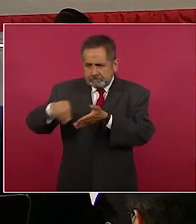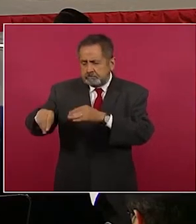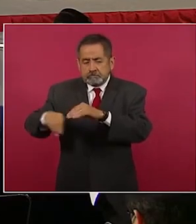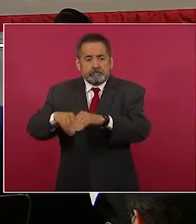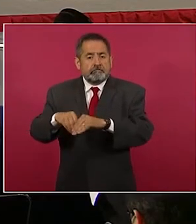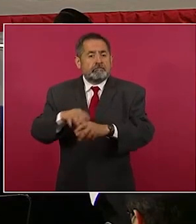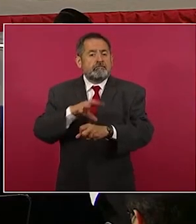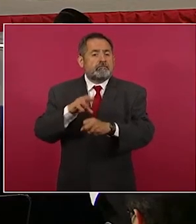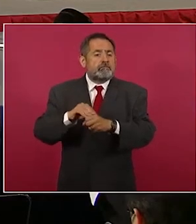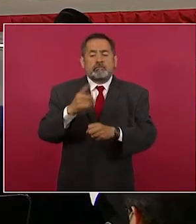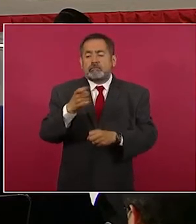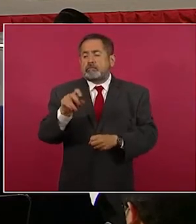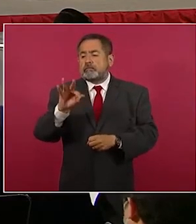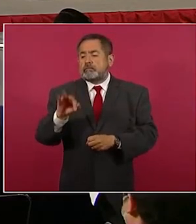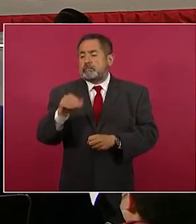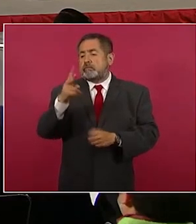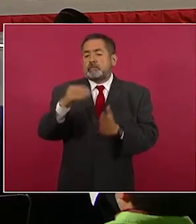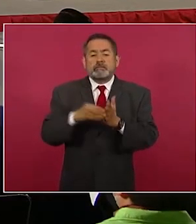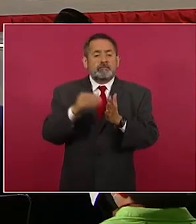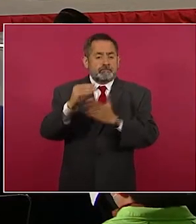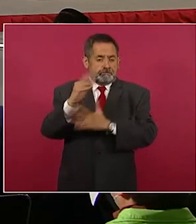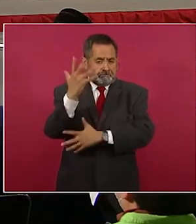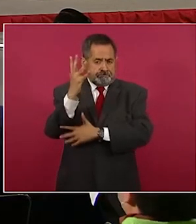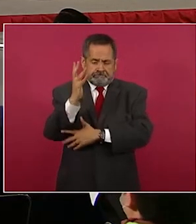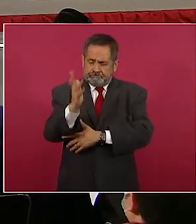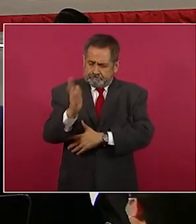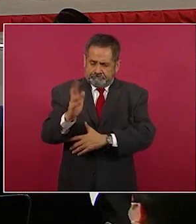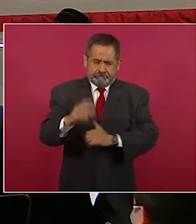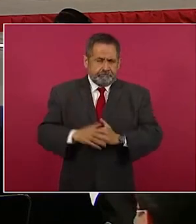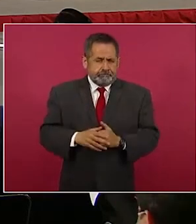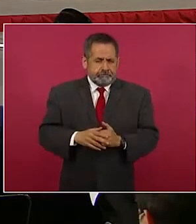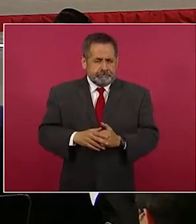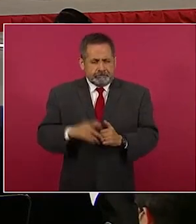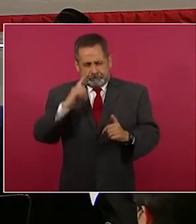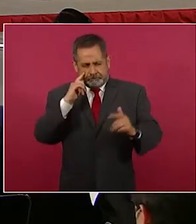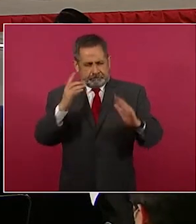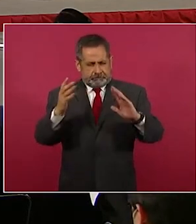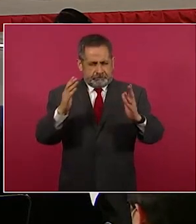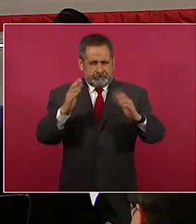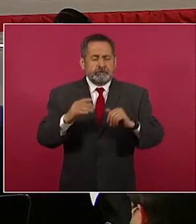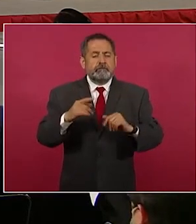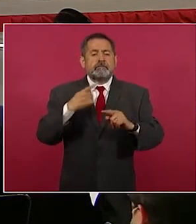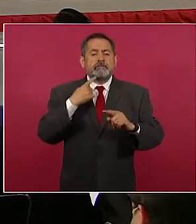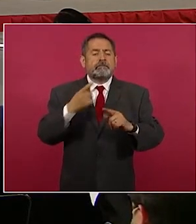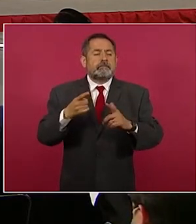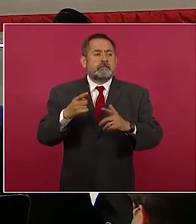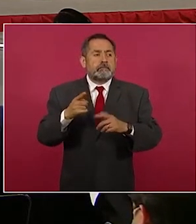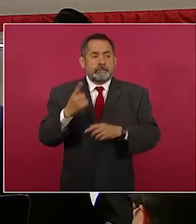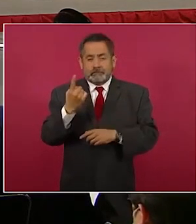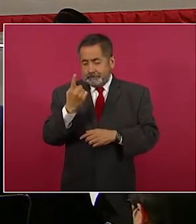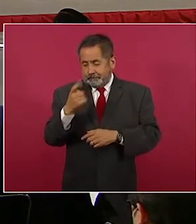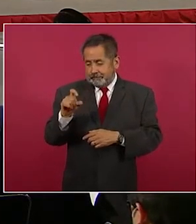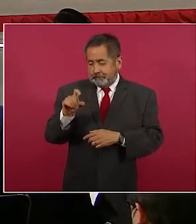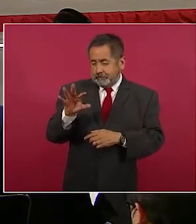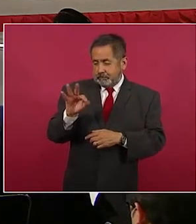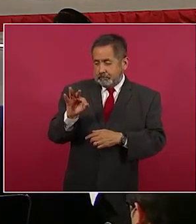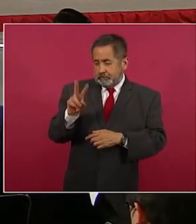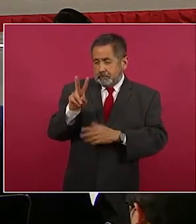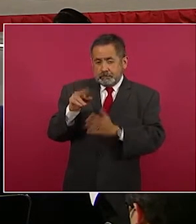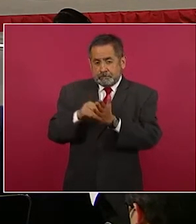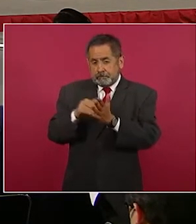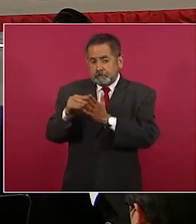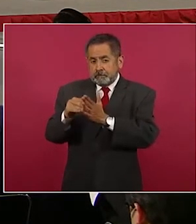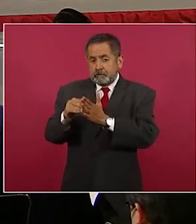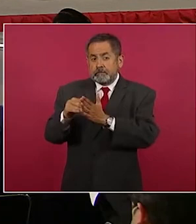142 millones de árboles sembrados. Acá me gustaría hacer una comparativa. Estamos hablando de más de 142